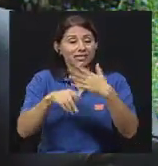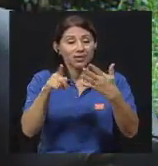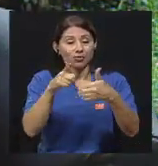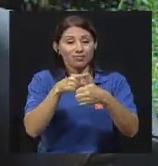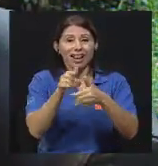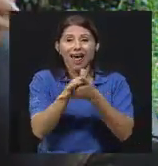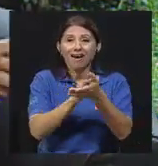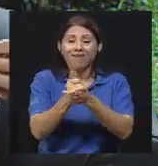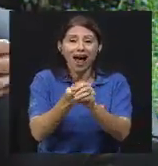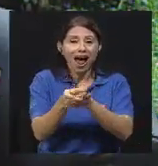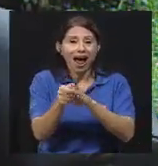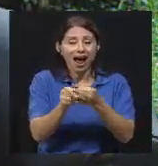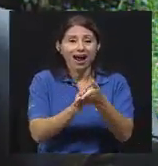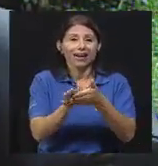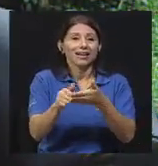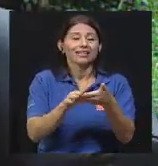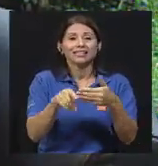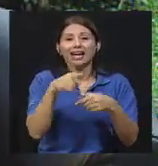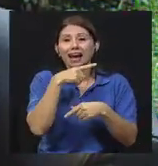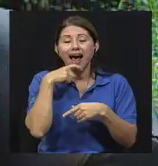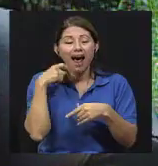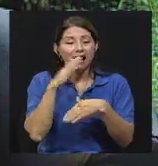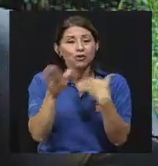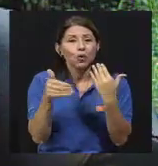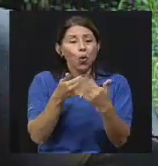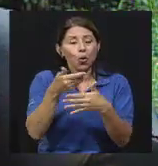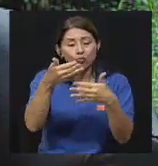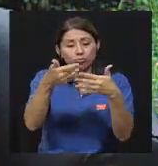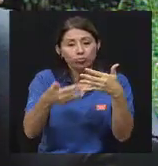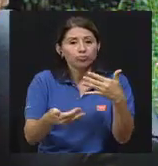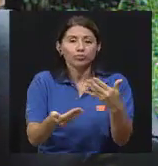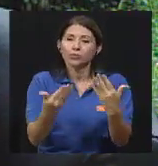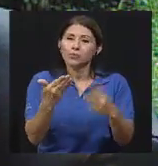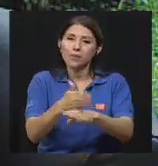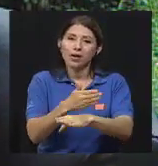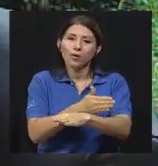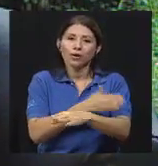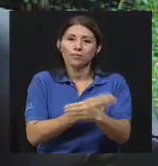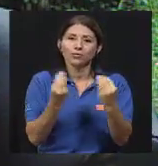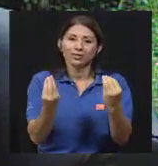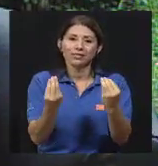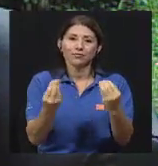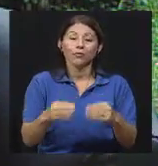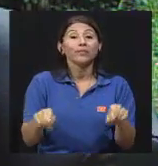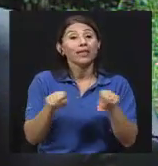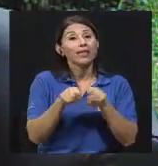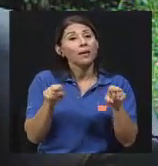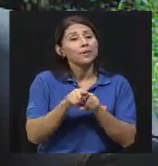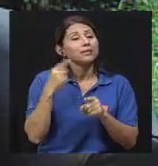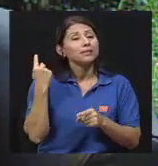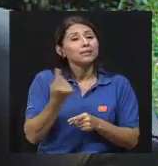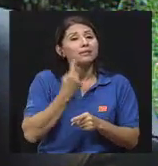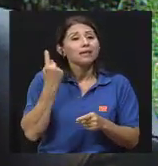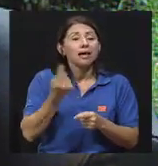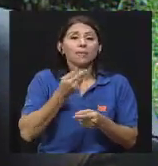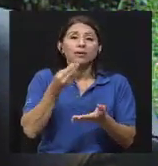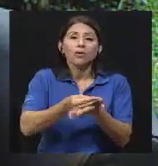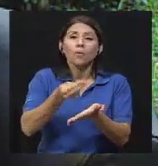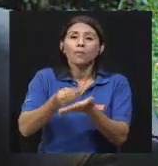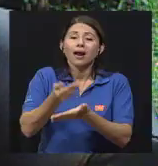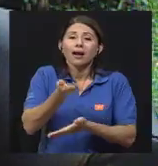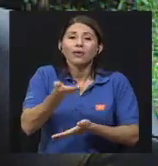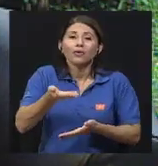lavarnos y secar las cosas, pues vamos a mejorar muchísimo. Y tal vez siempre usar un proveedor que uno conozca.